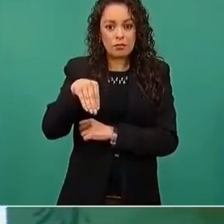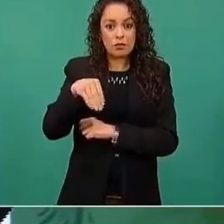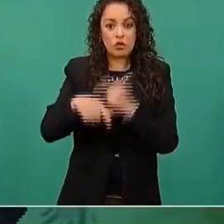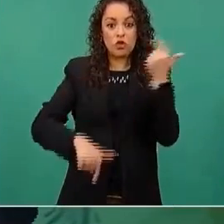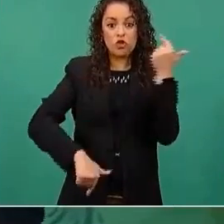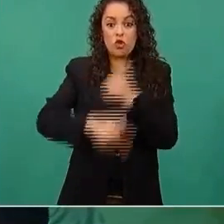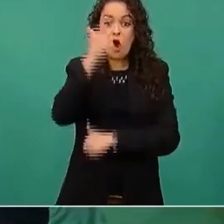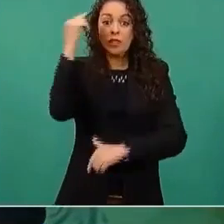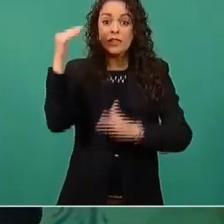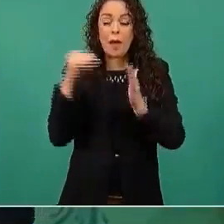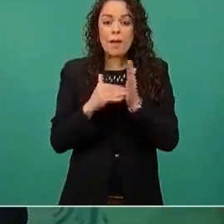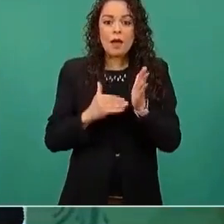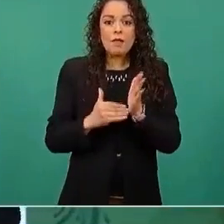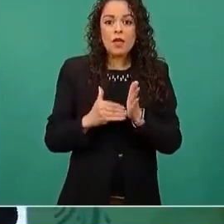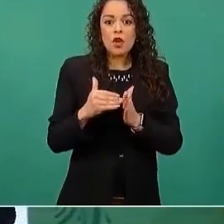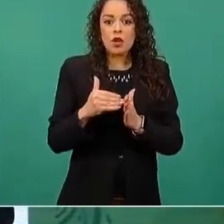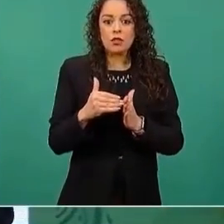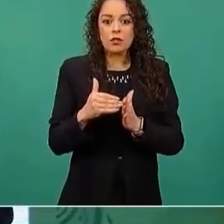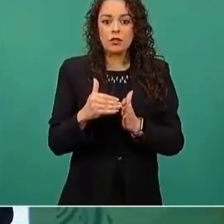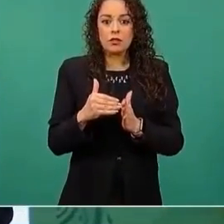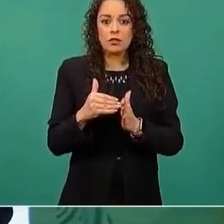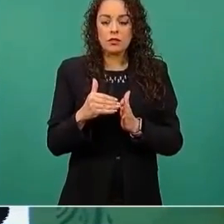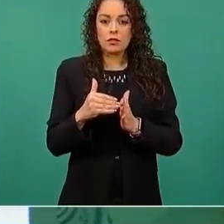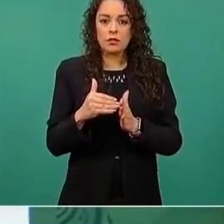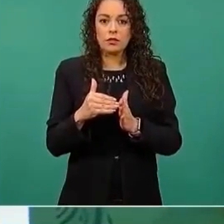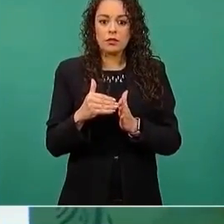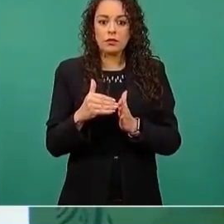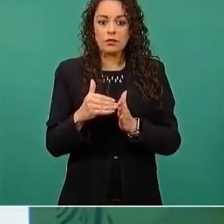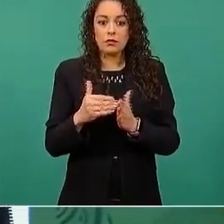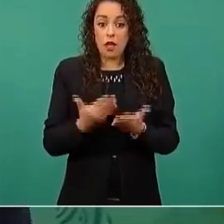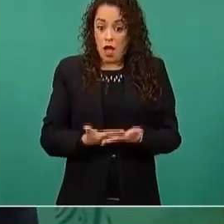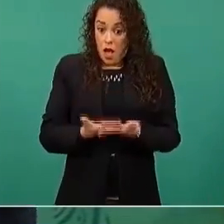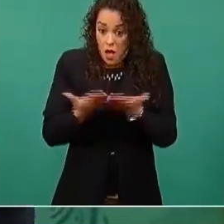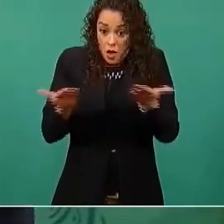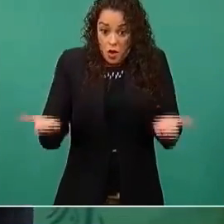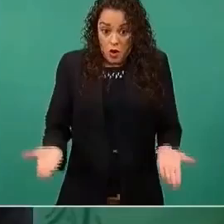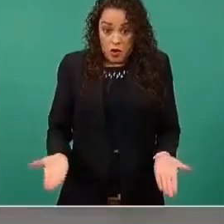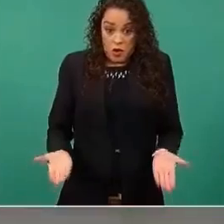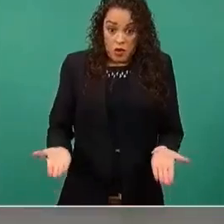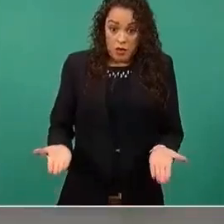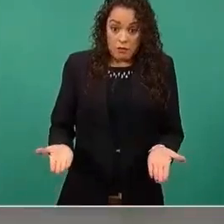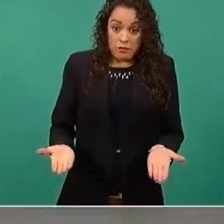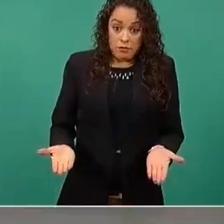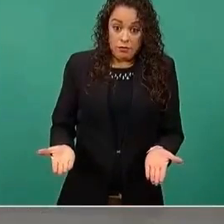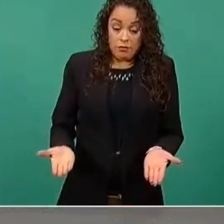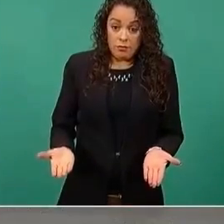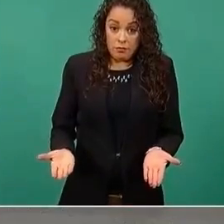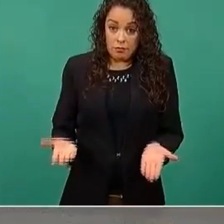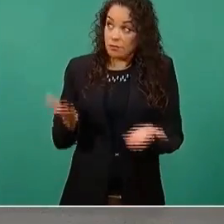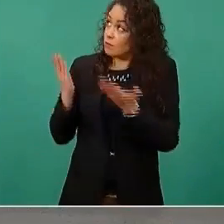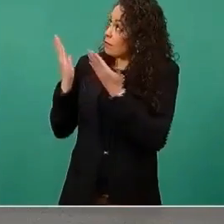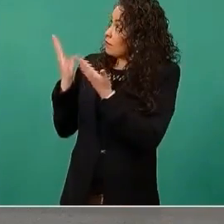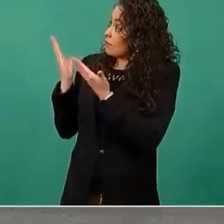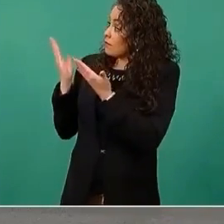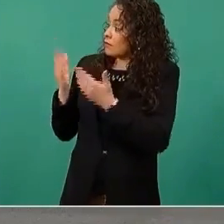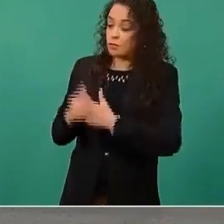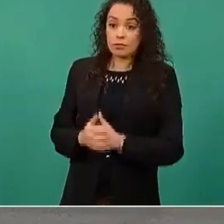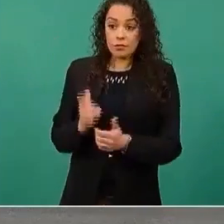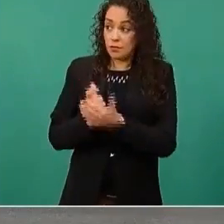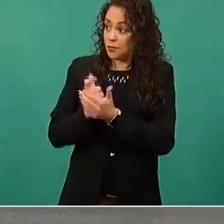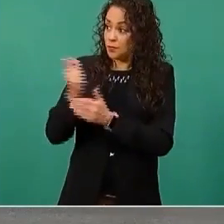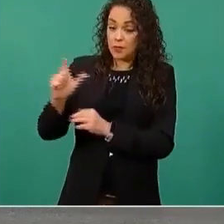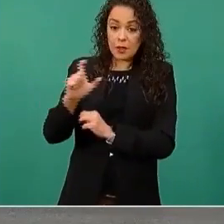ahora 28 mil.